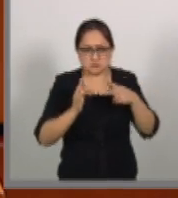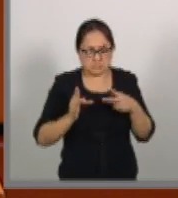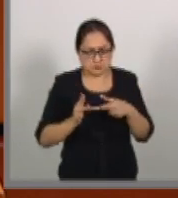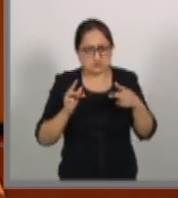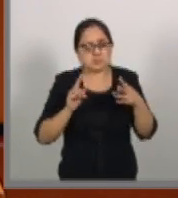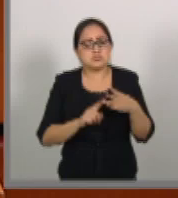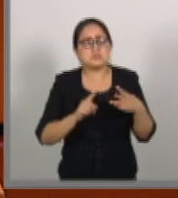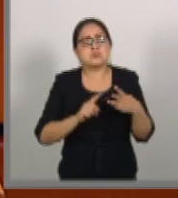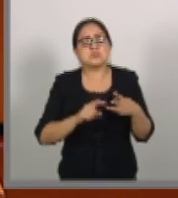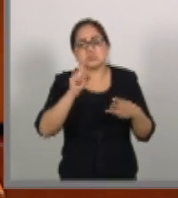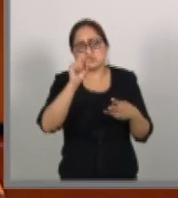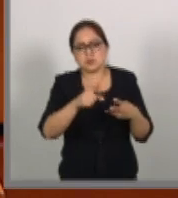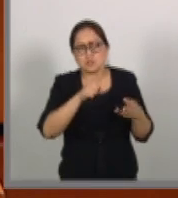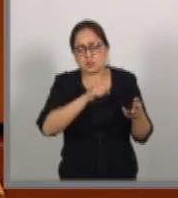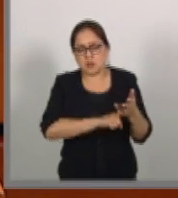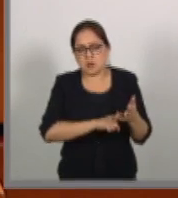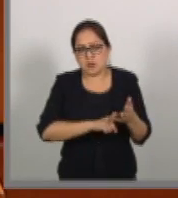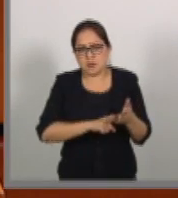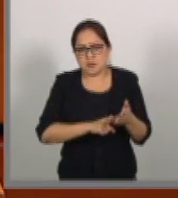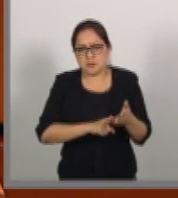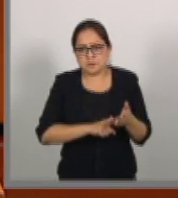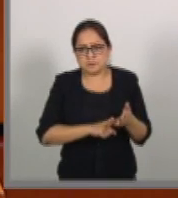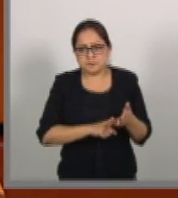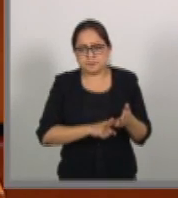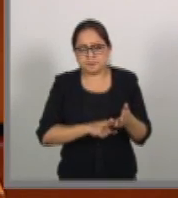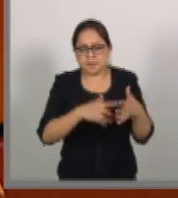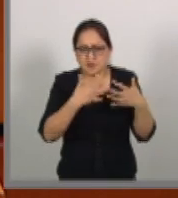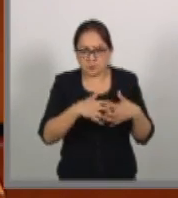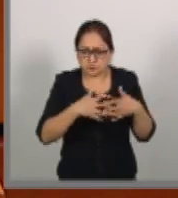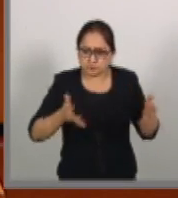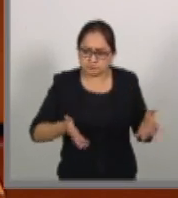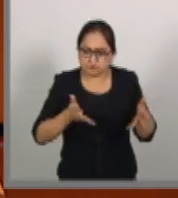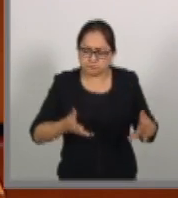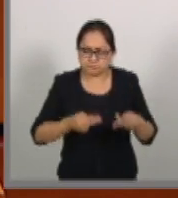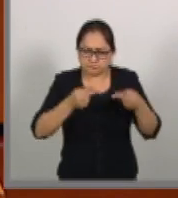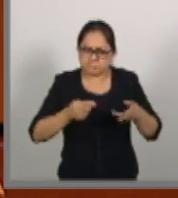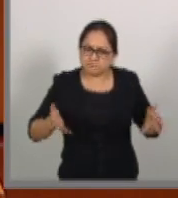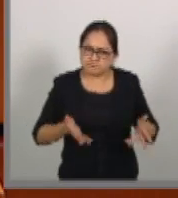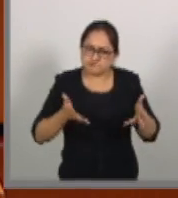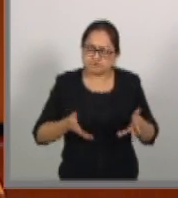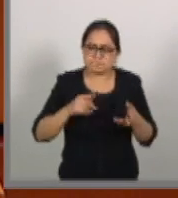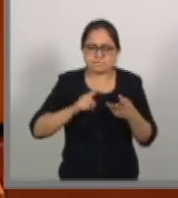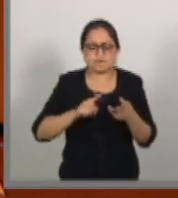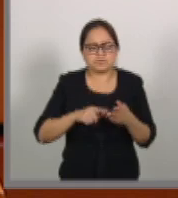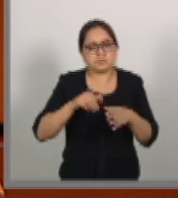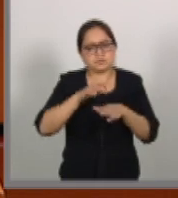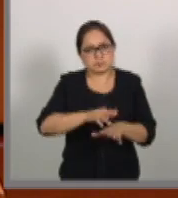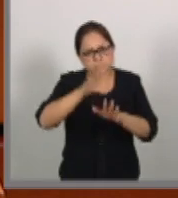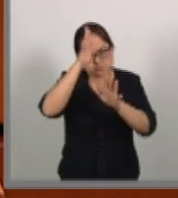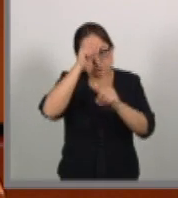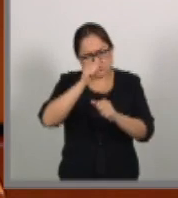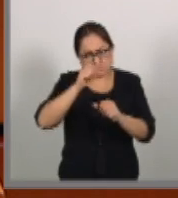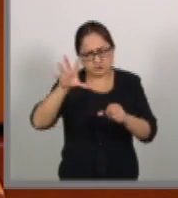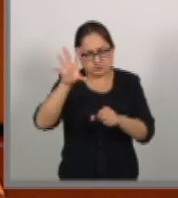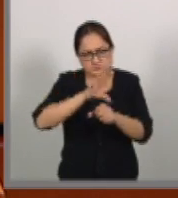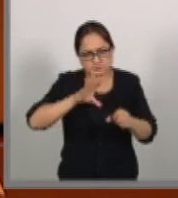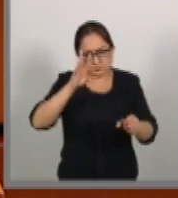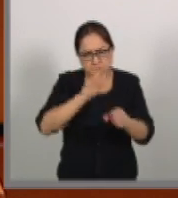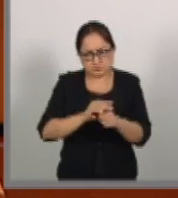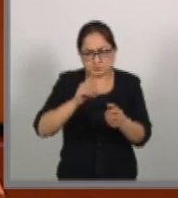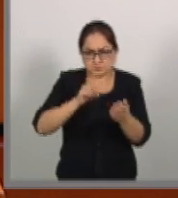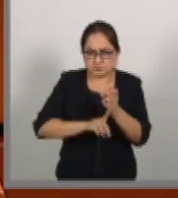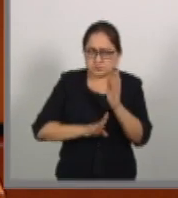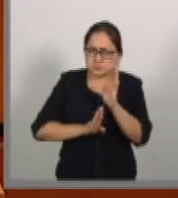y de Comercio y Fomento Industrial, sobre el Tratado Integral y Progresista